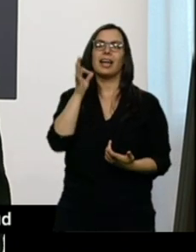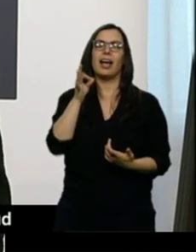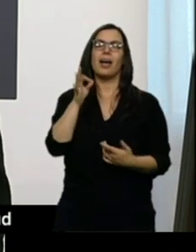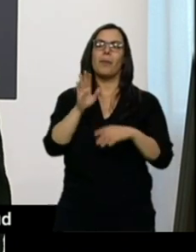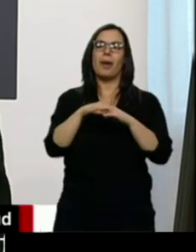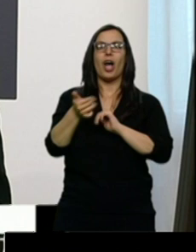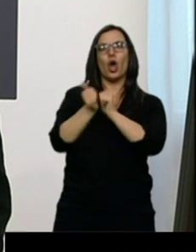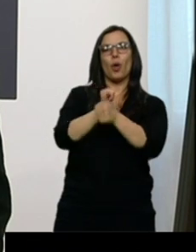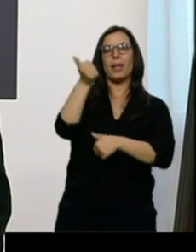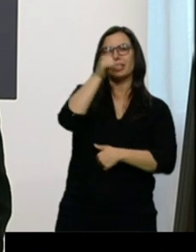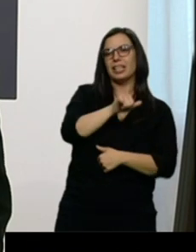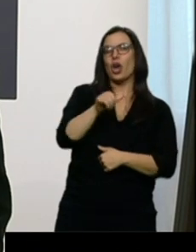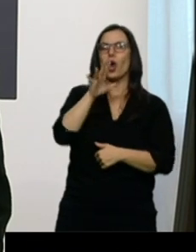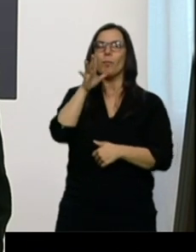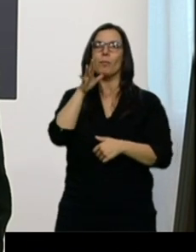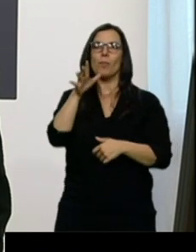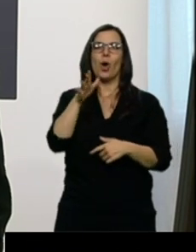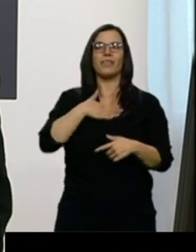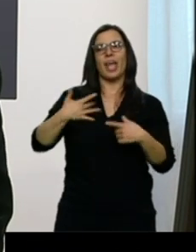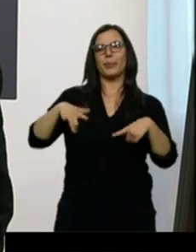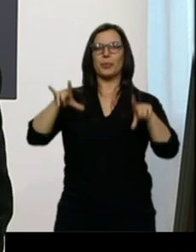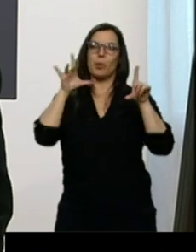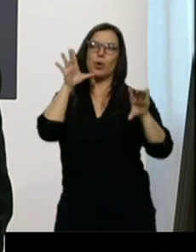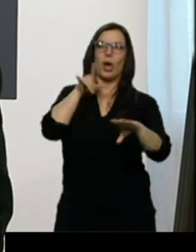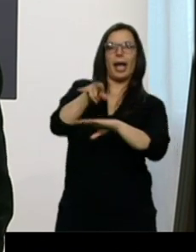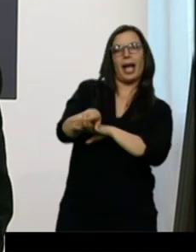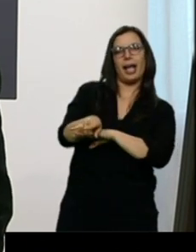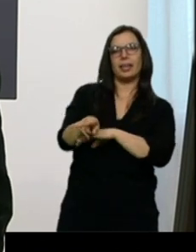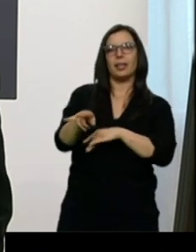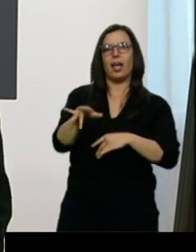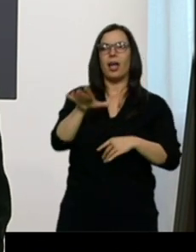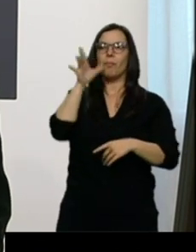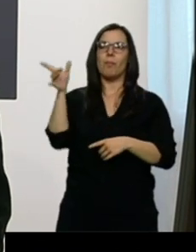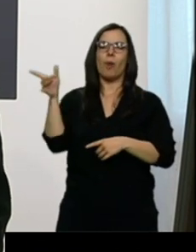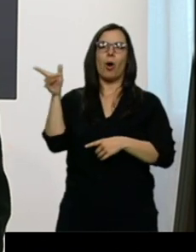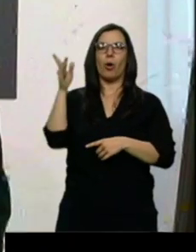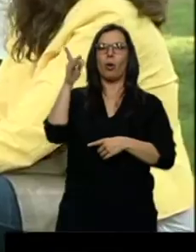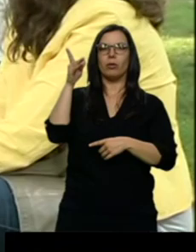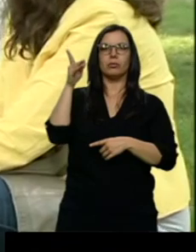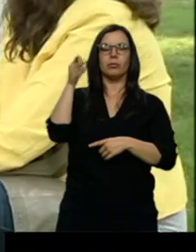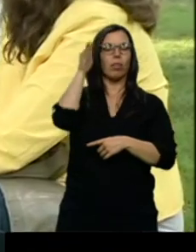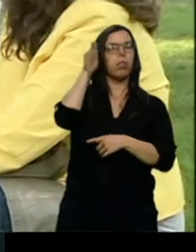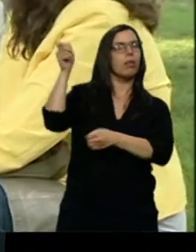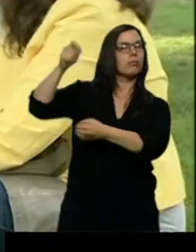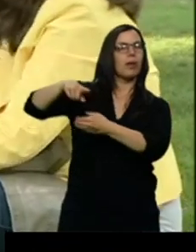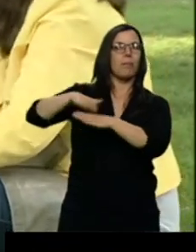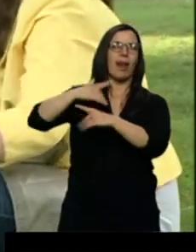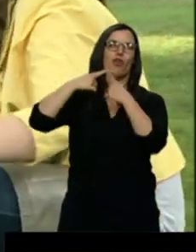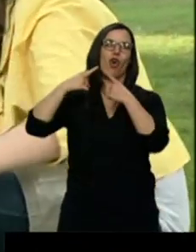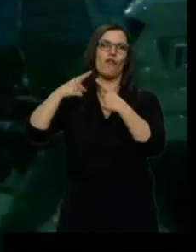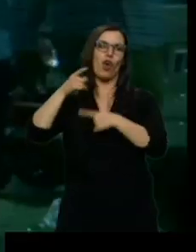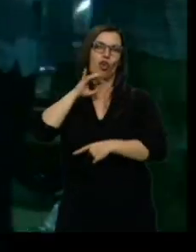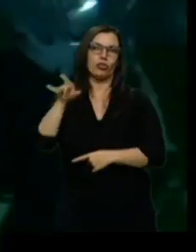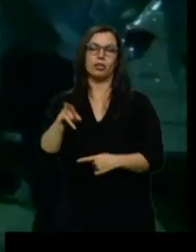por postureo, porque las engañan, porque les meten algo en la copa, por complacer a un posible novio. Aunque toman más sustancias legales,